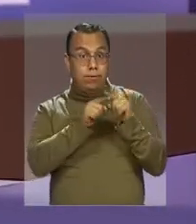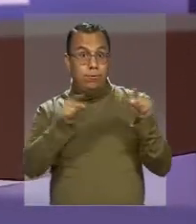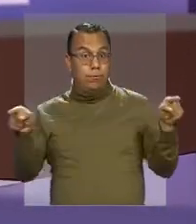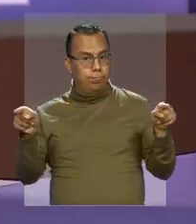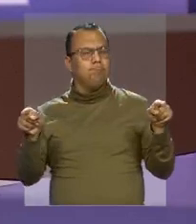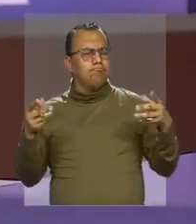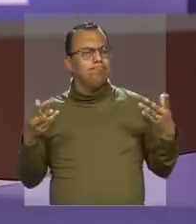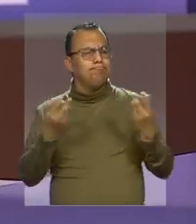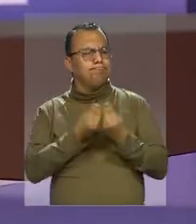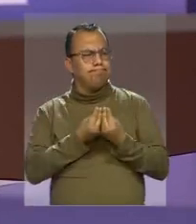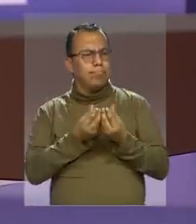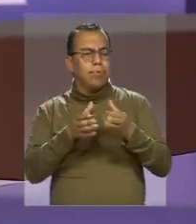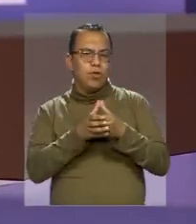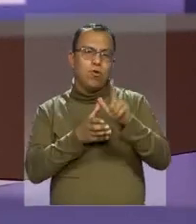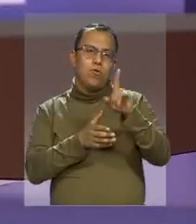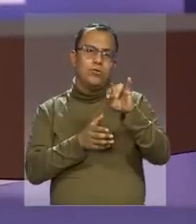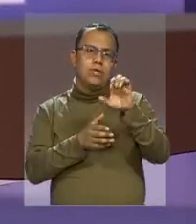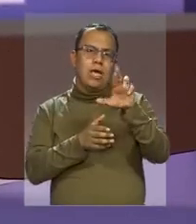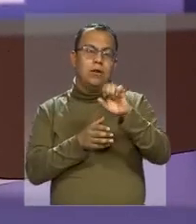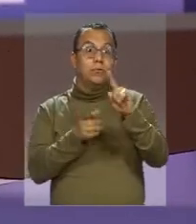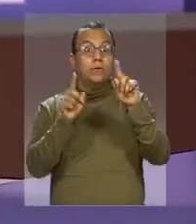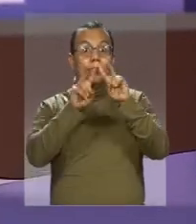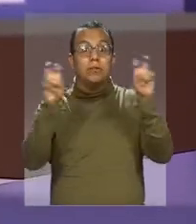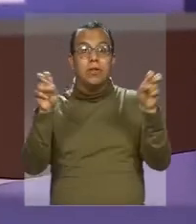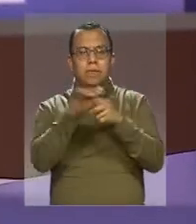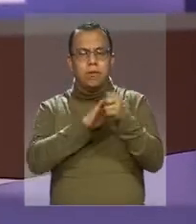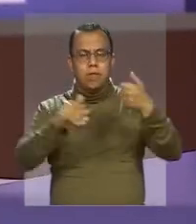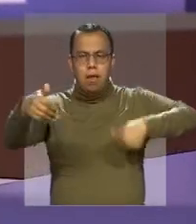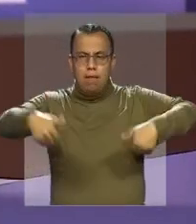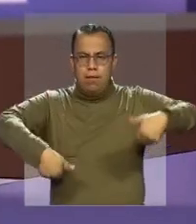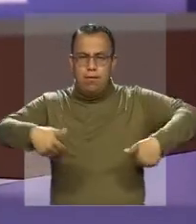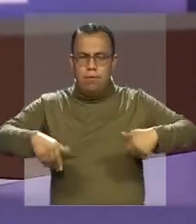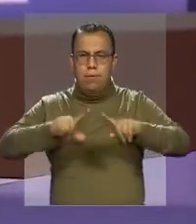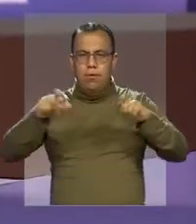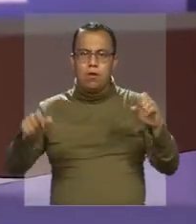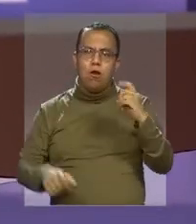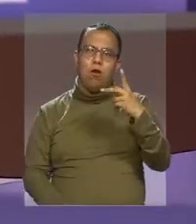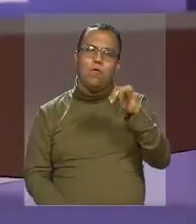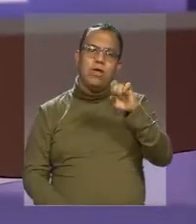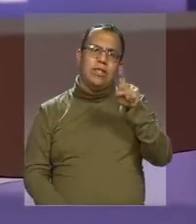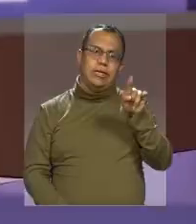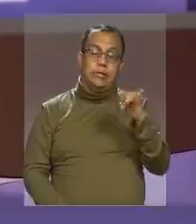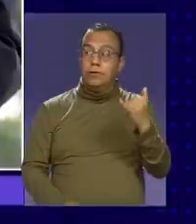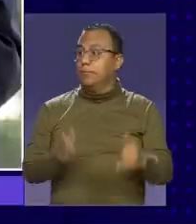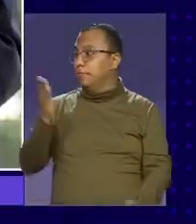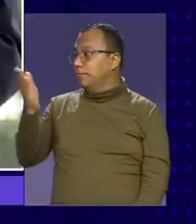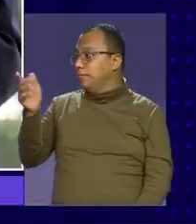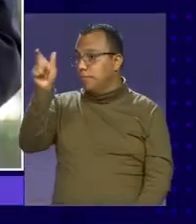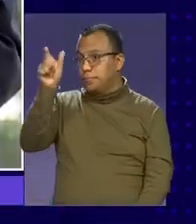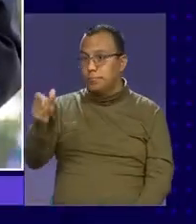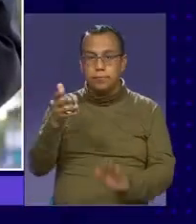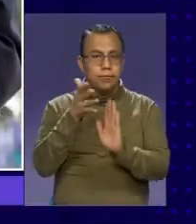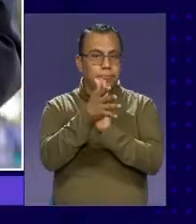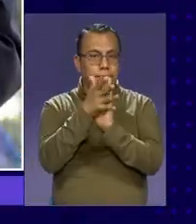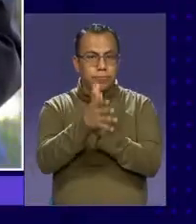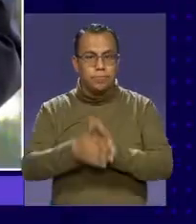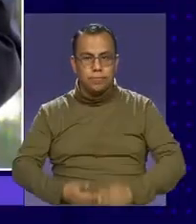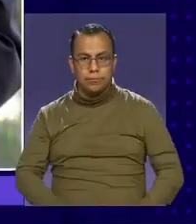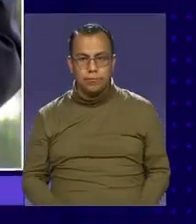este conglomerado, Luis Carlos Sarmiento Angulo, en el caso de corrupción de Odebrecht. Mauricio Pichot nos cuenta.